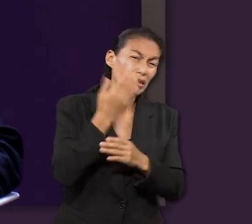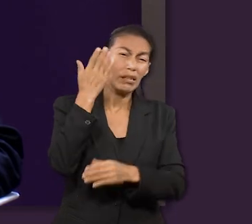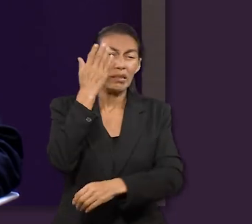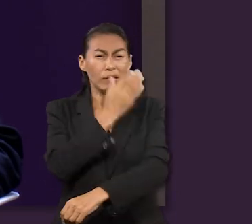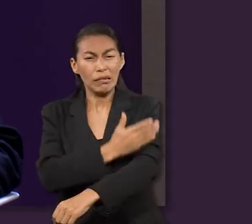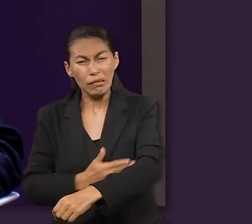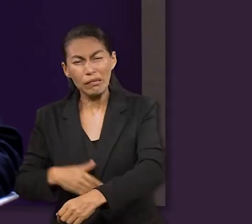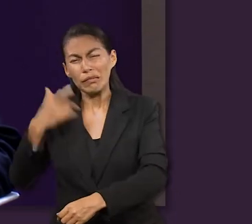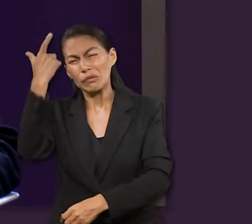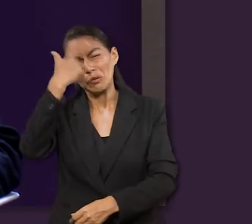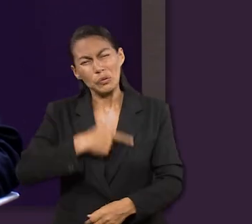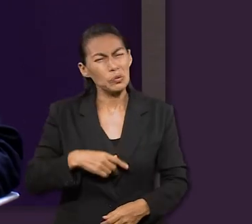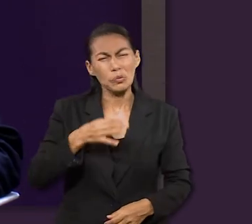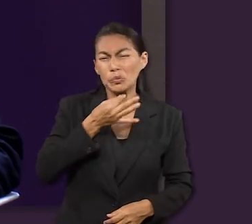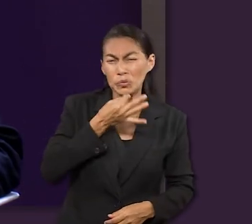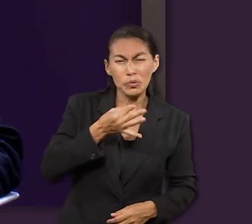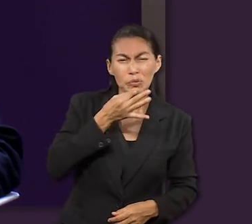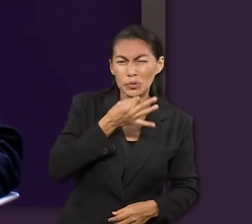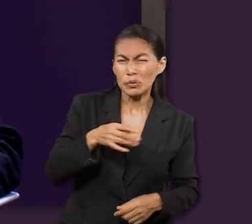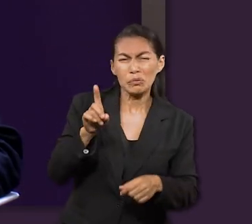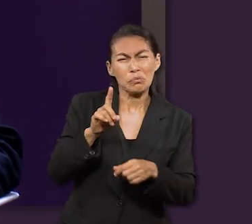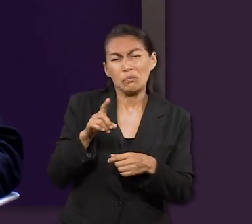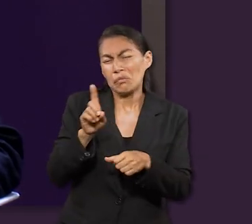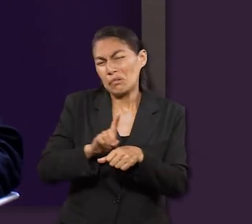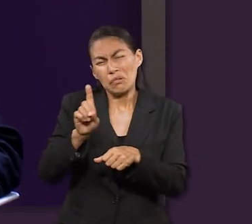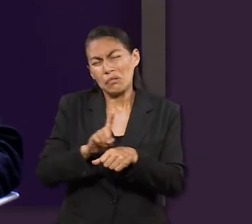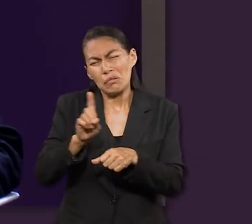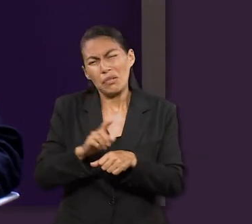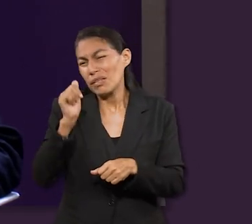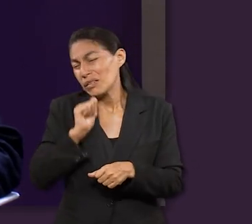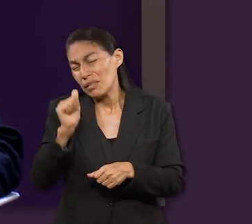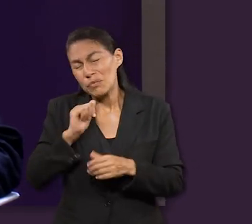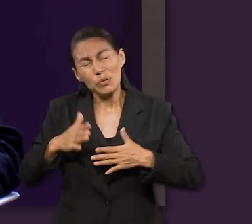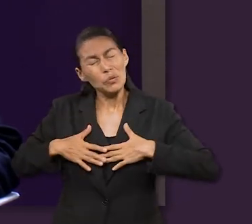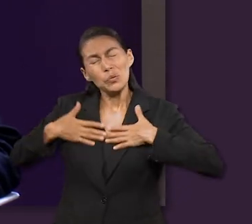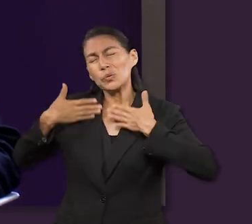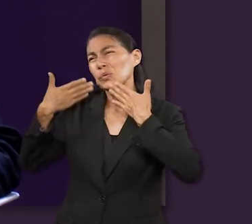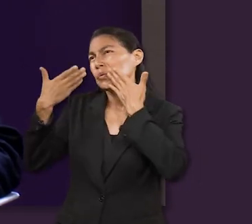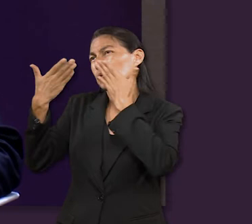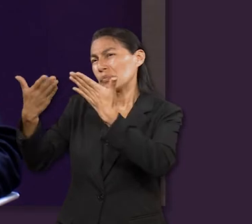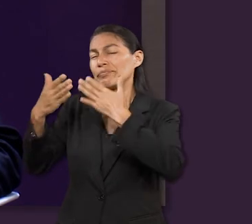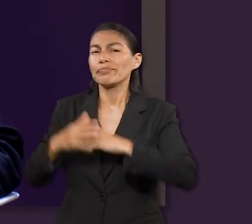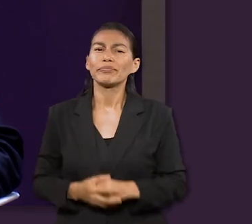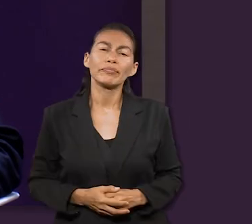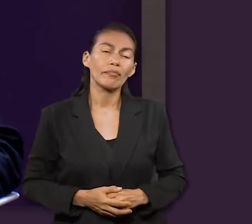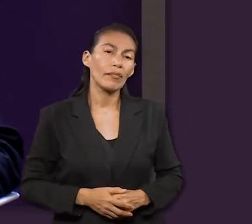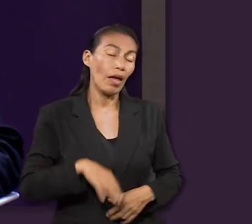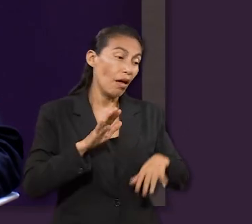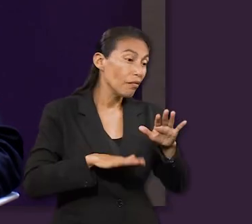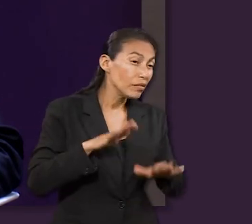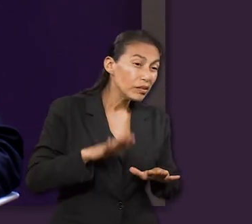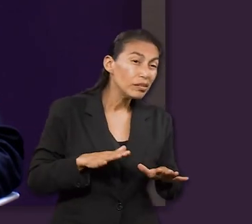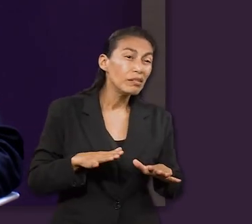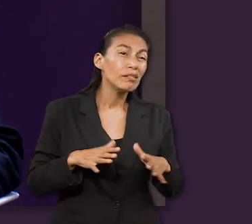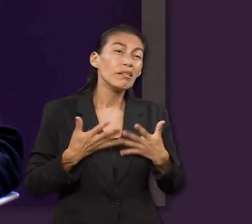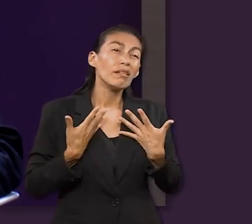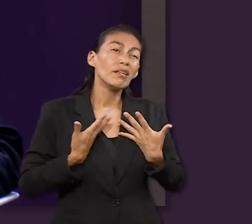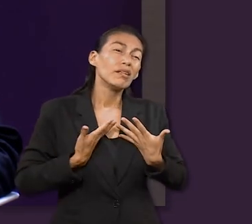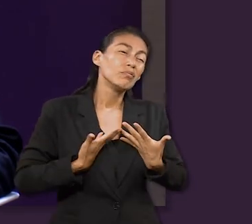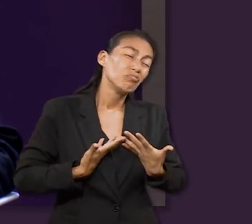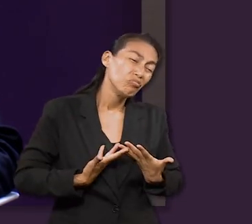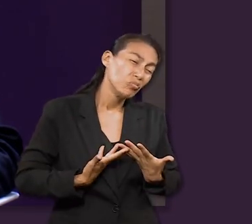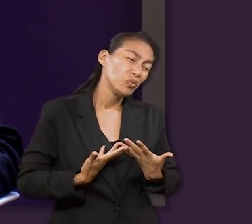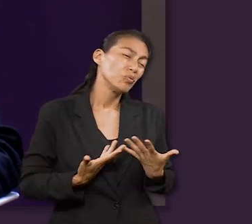cada mañana, en cada momento de nuestra vida diaria, ¿no? Y también, pues, a veces nos desanimamos,